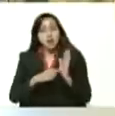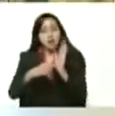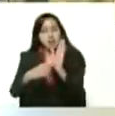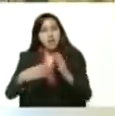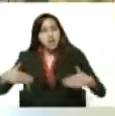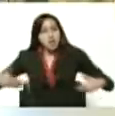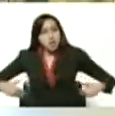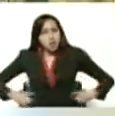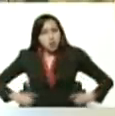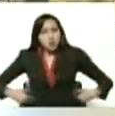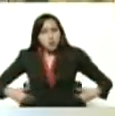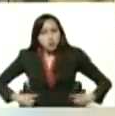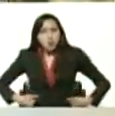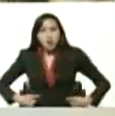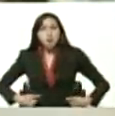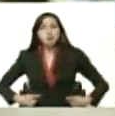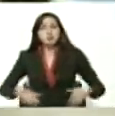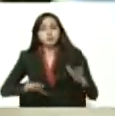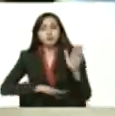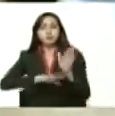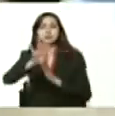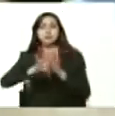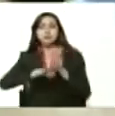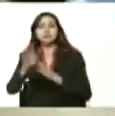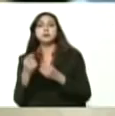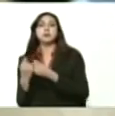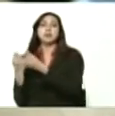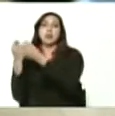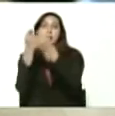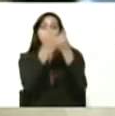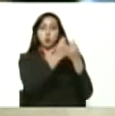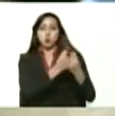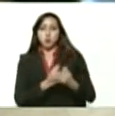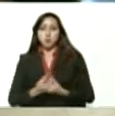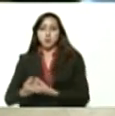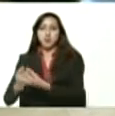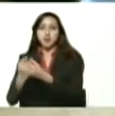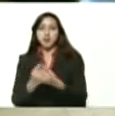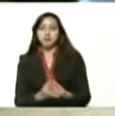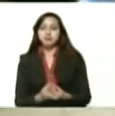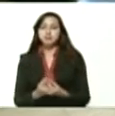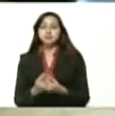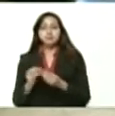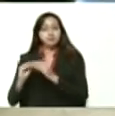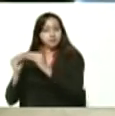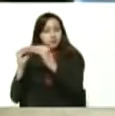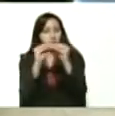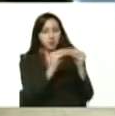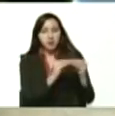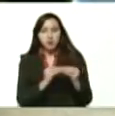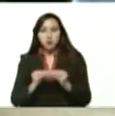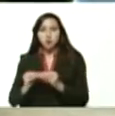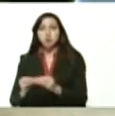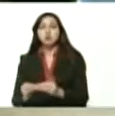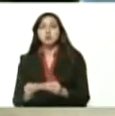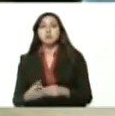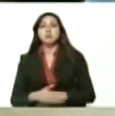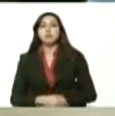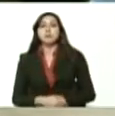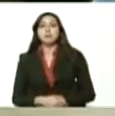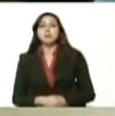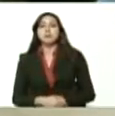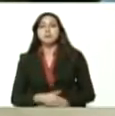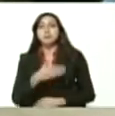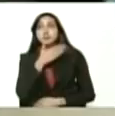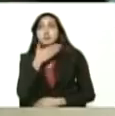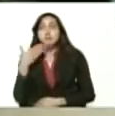en el crecimiento económico, en la recuperación económica, en la